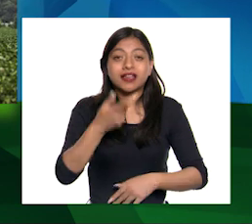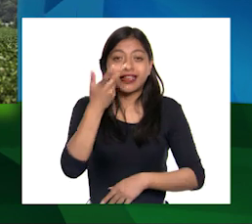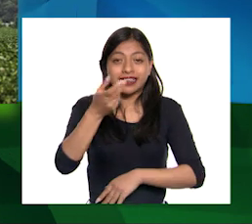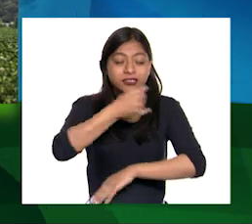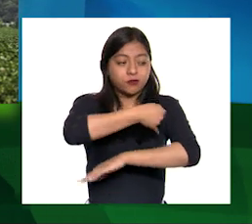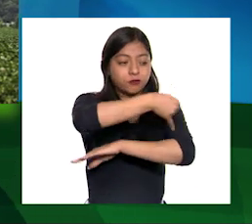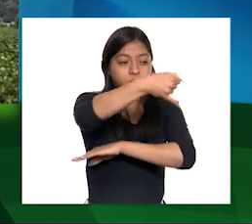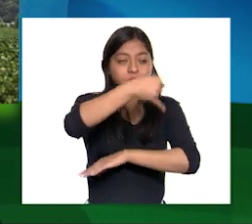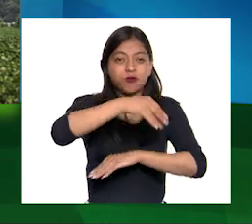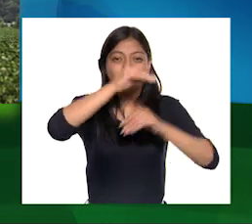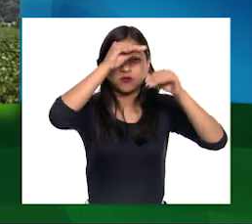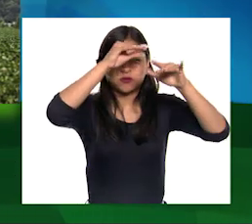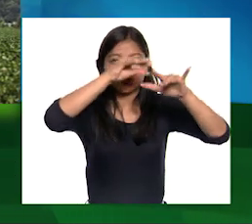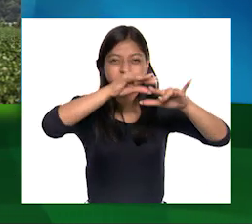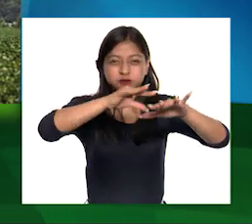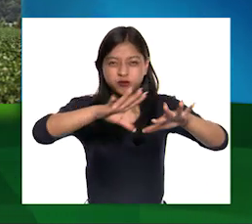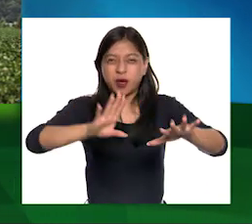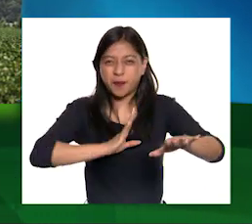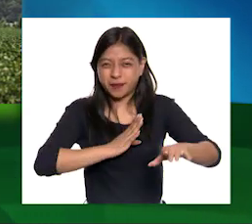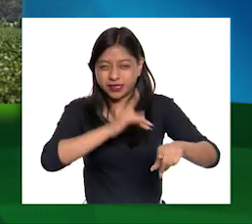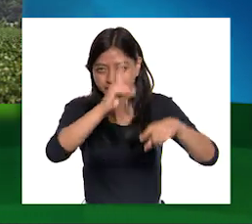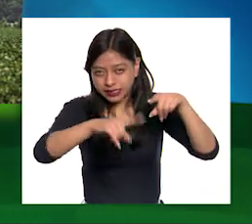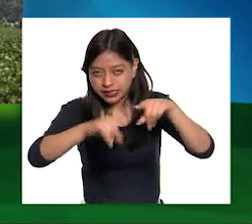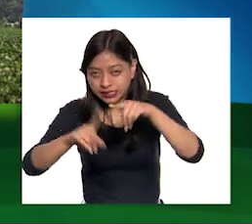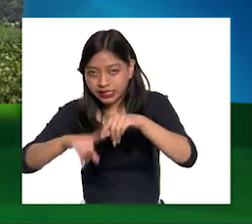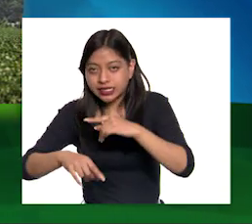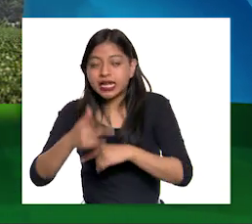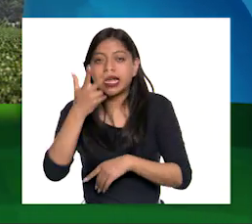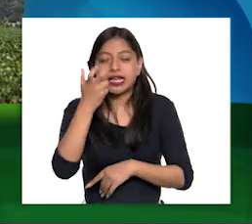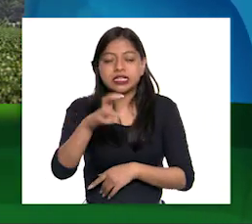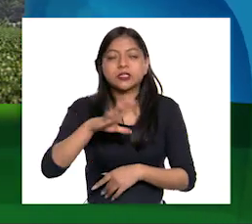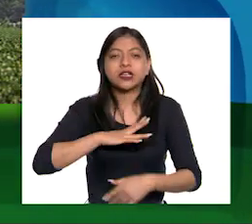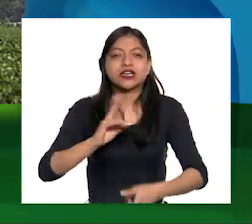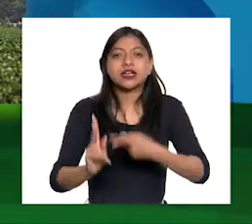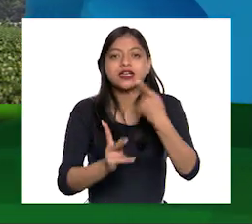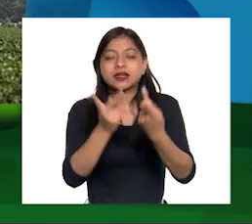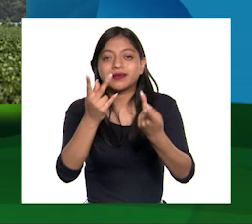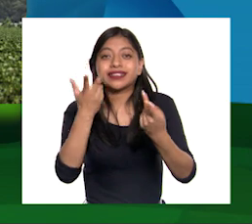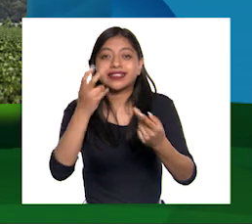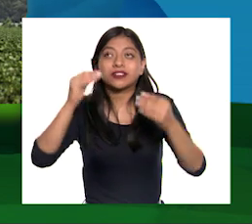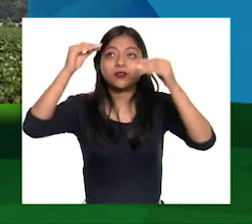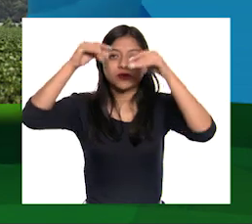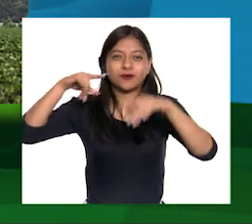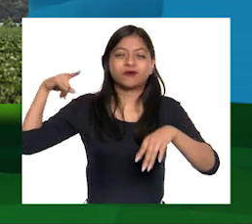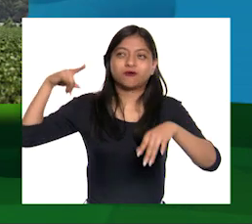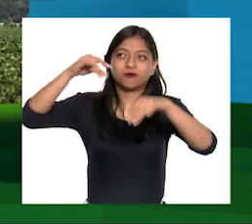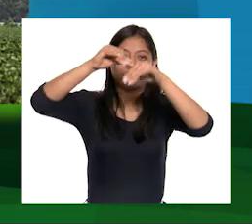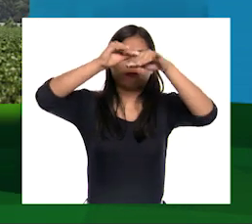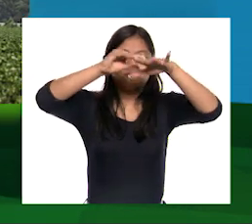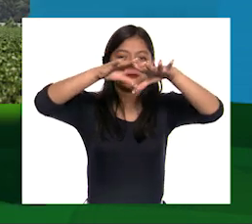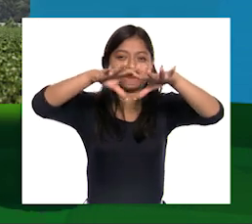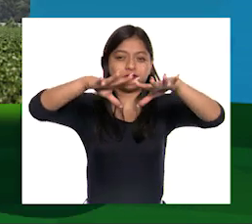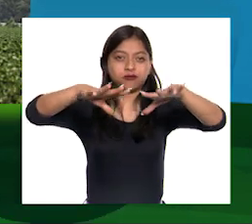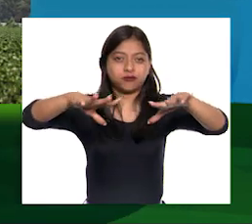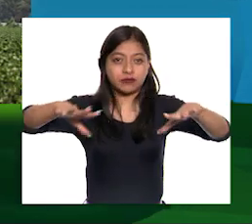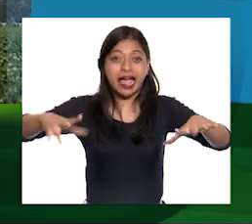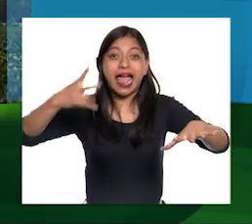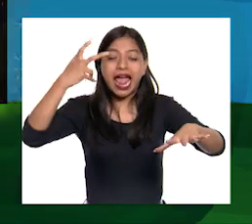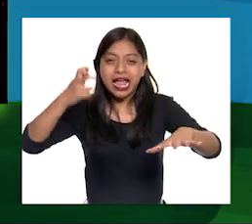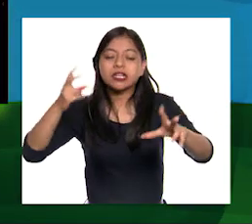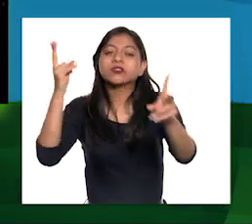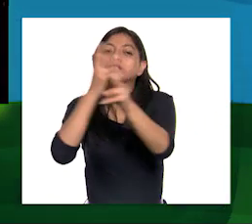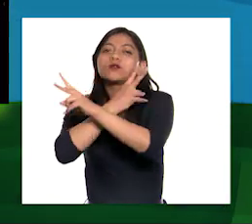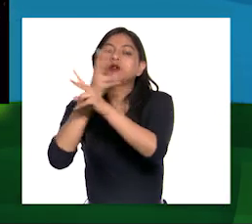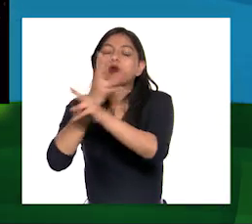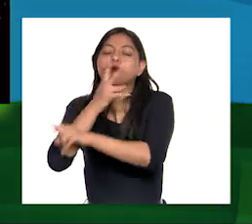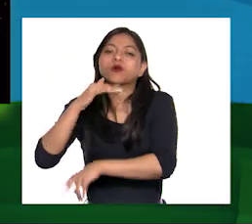son altamente contaminantes Hay cultivos a los que les rocían desde avionetas y se contamina el aire con